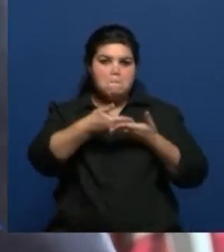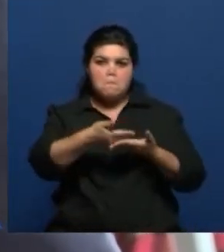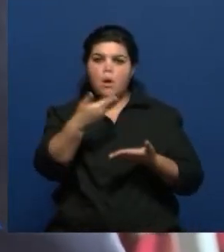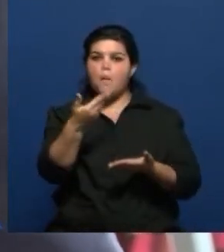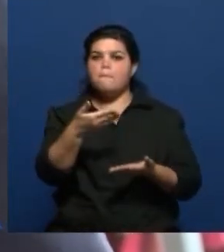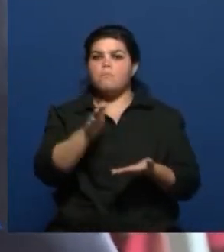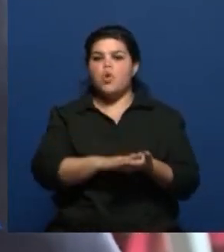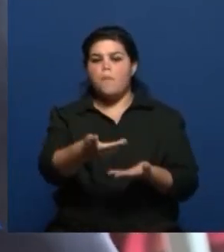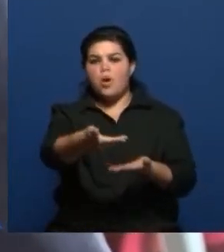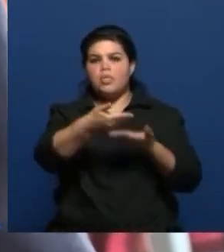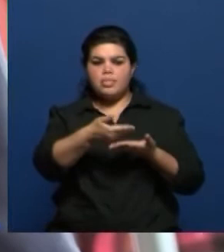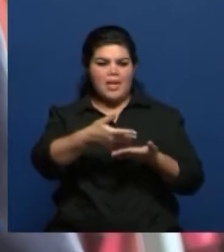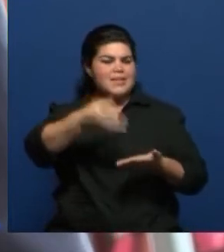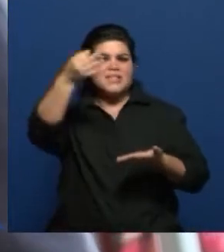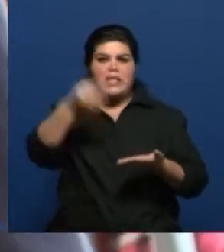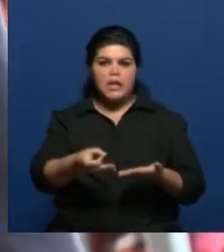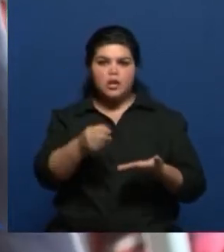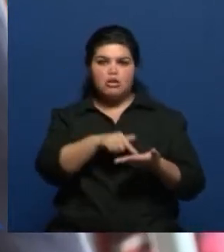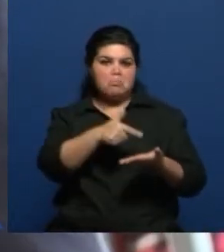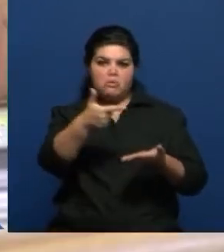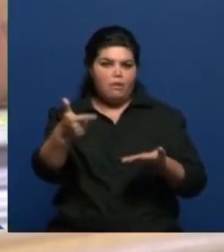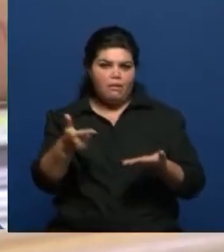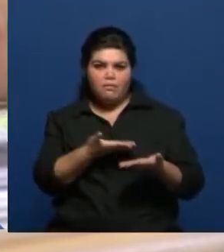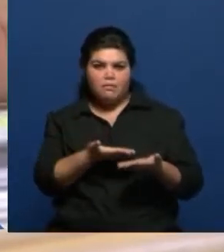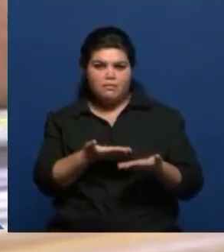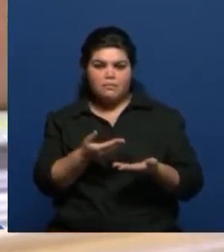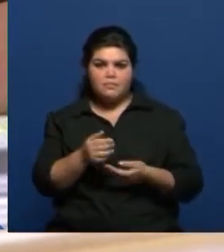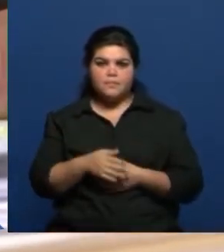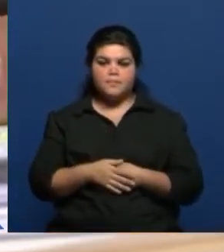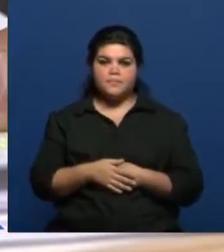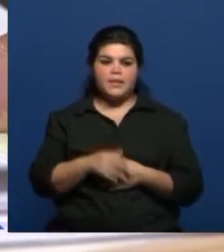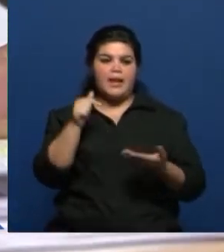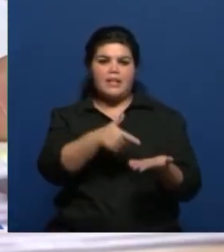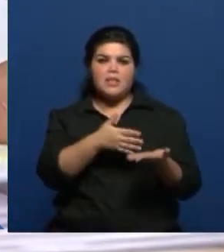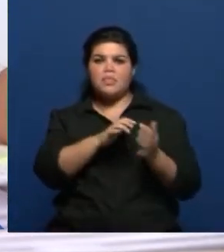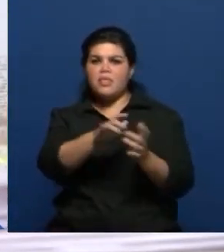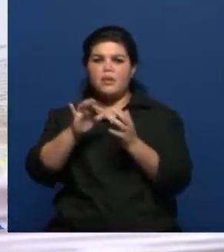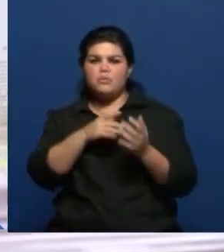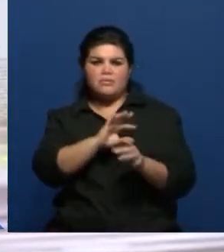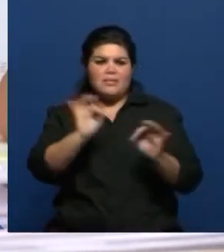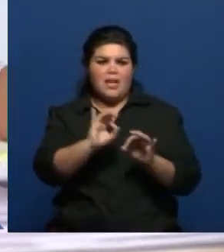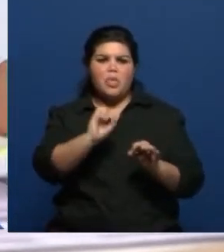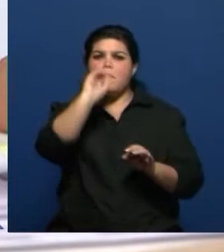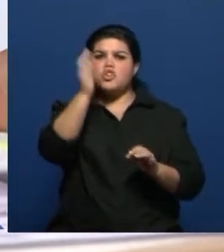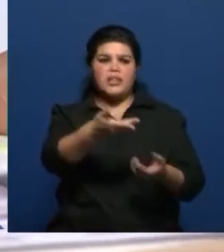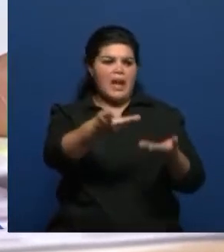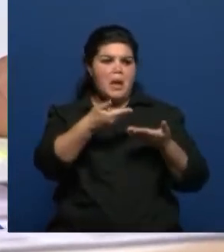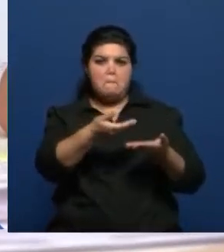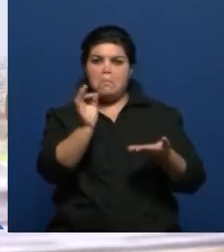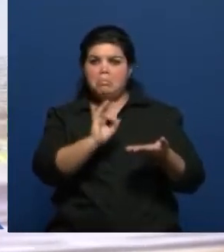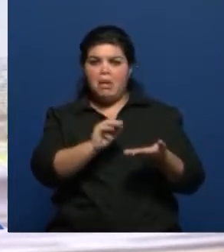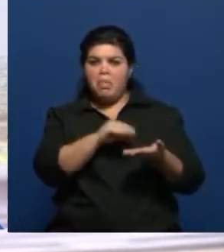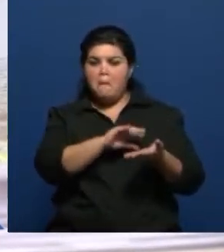seria para discutir porque no acercó porcentajes. Entonces,